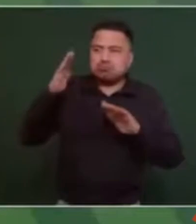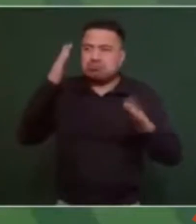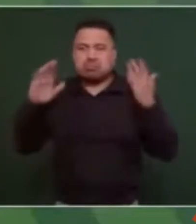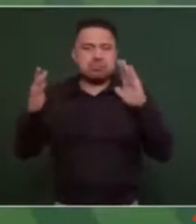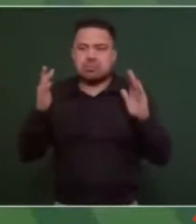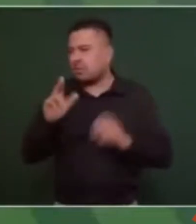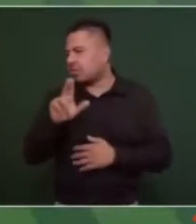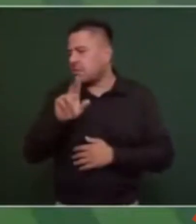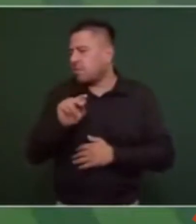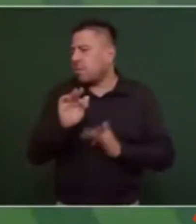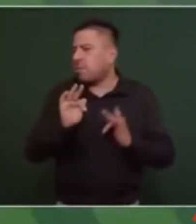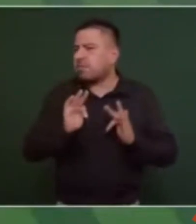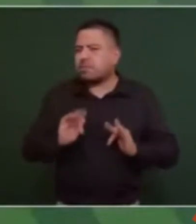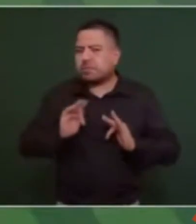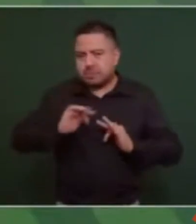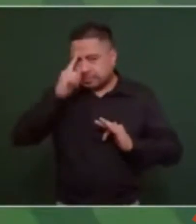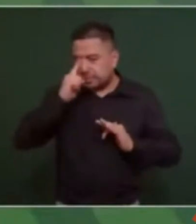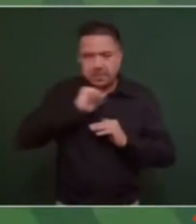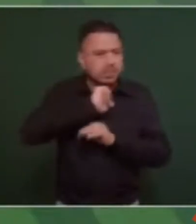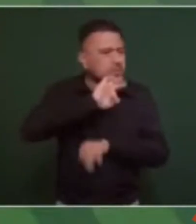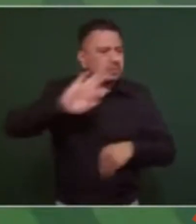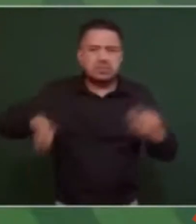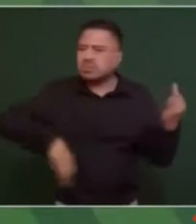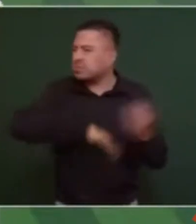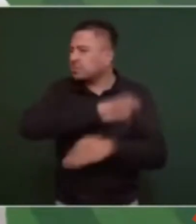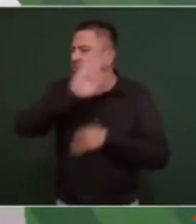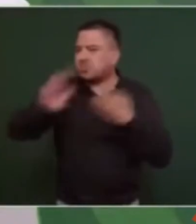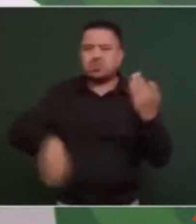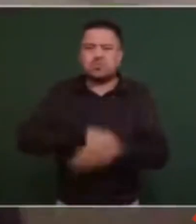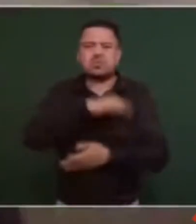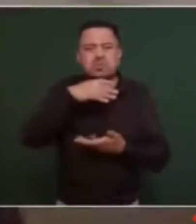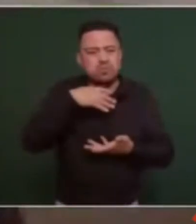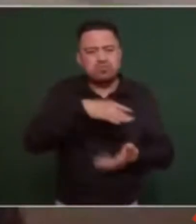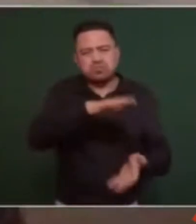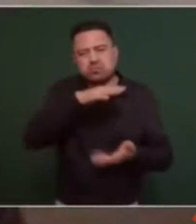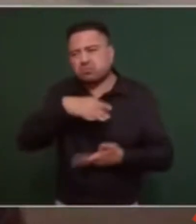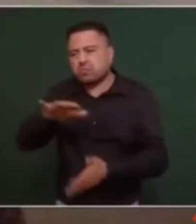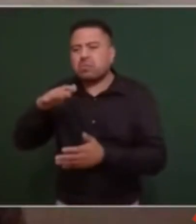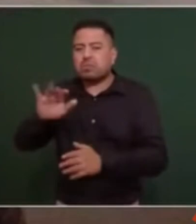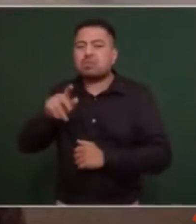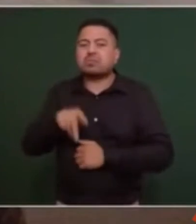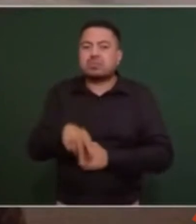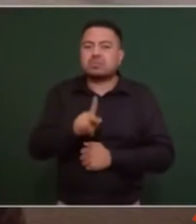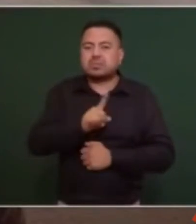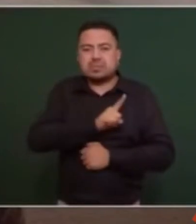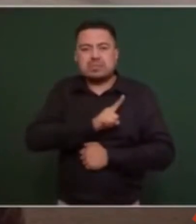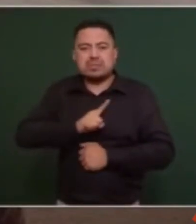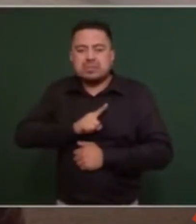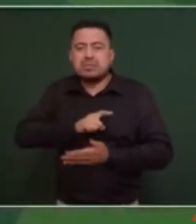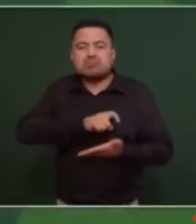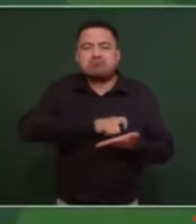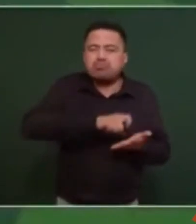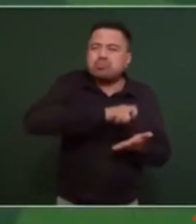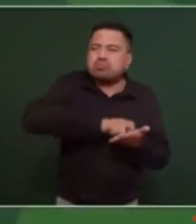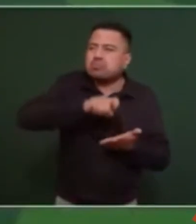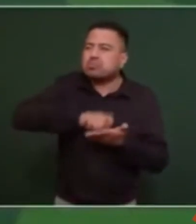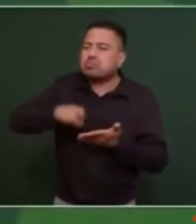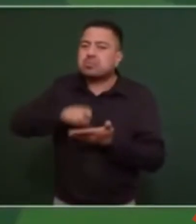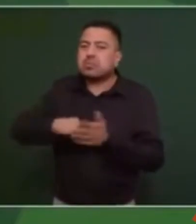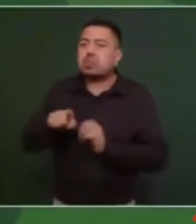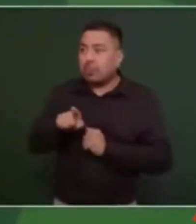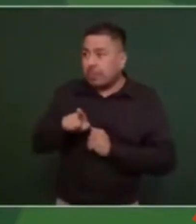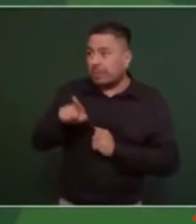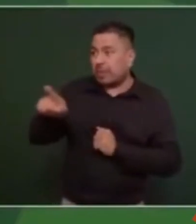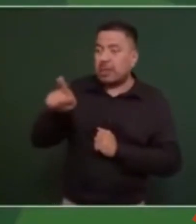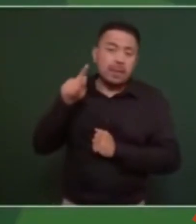para todos nada más que eh tenemos que irlos consiguiendo en el caso de Tabasco